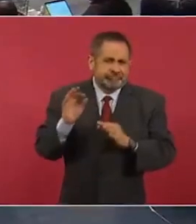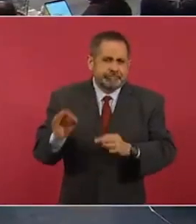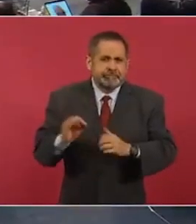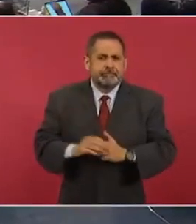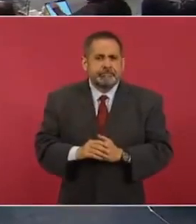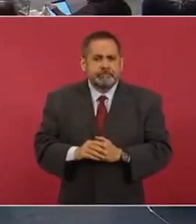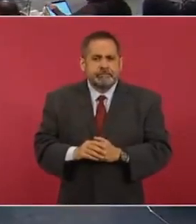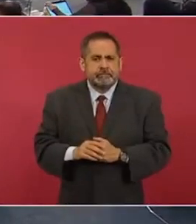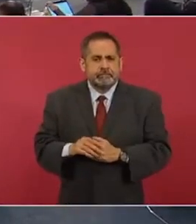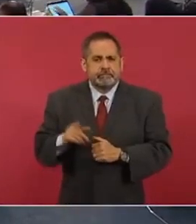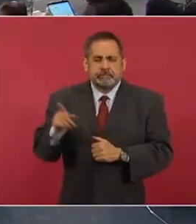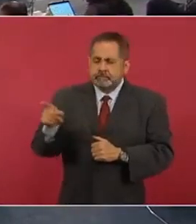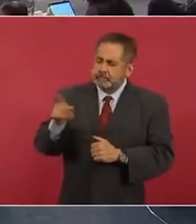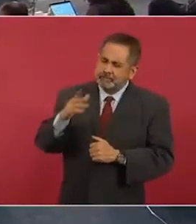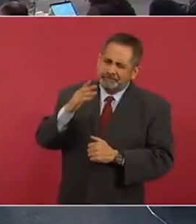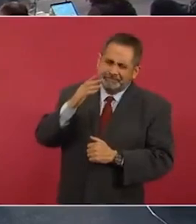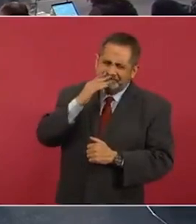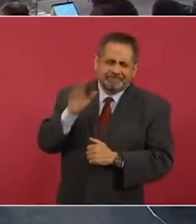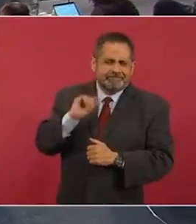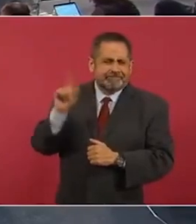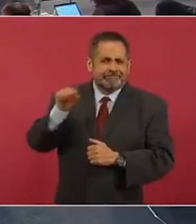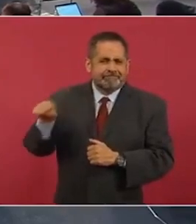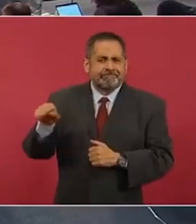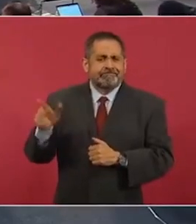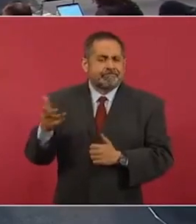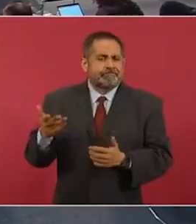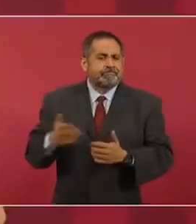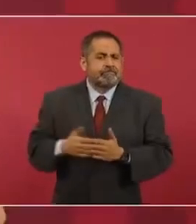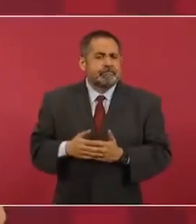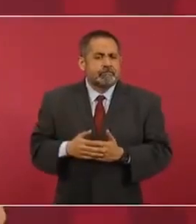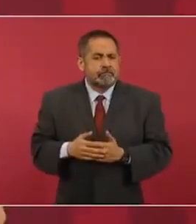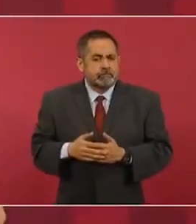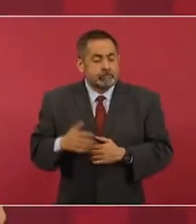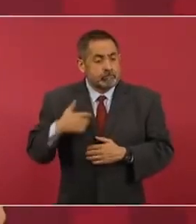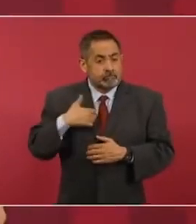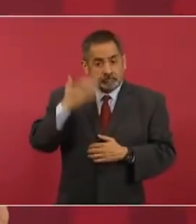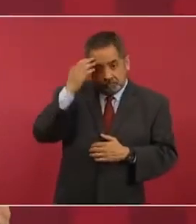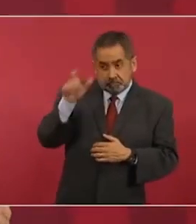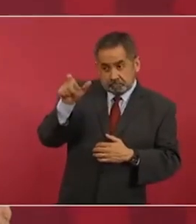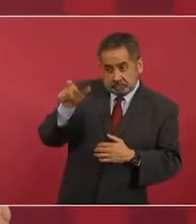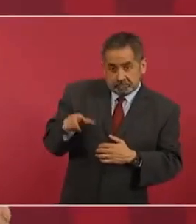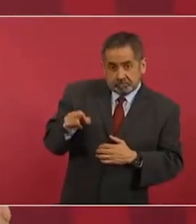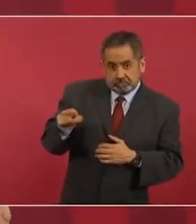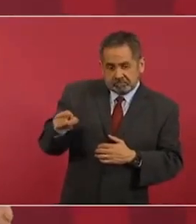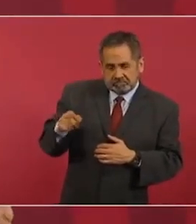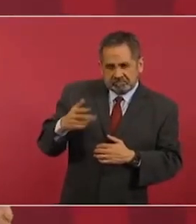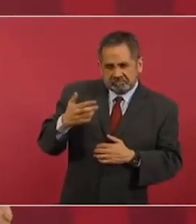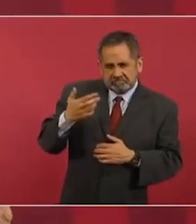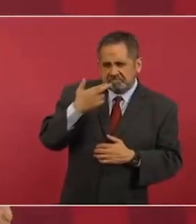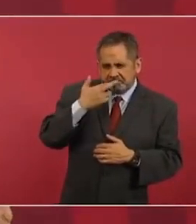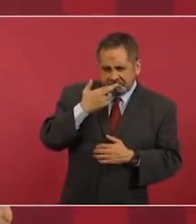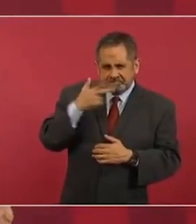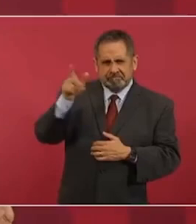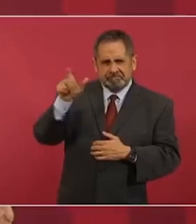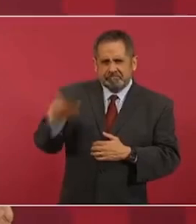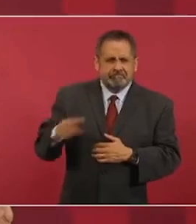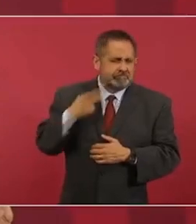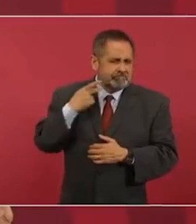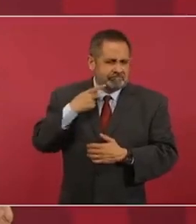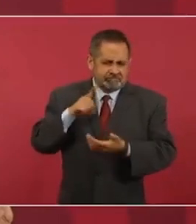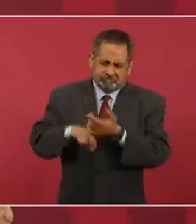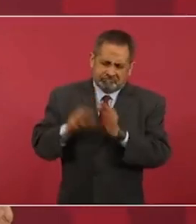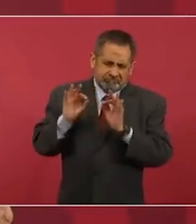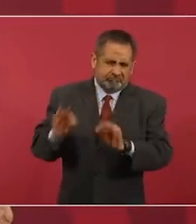en Cantabria, que lo considero uno de los mejores políticos,